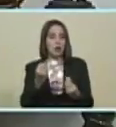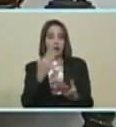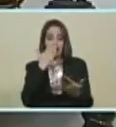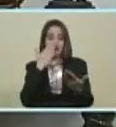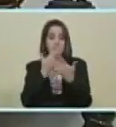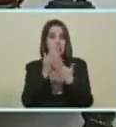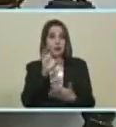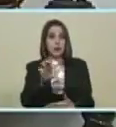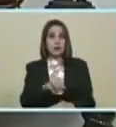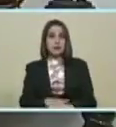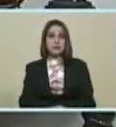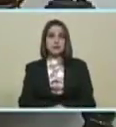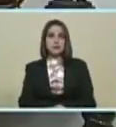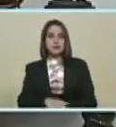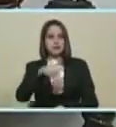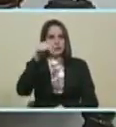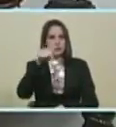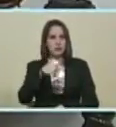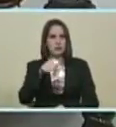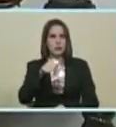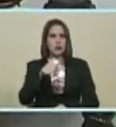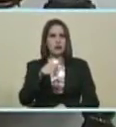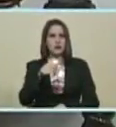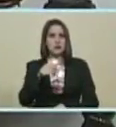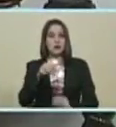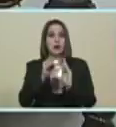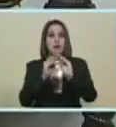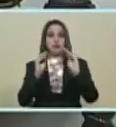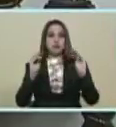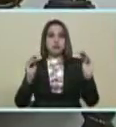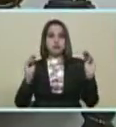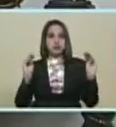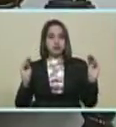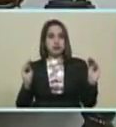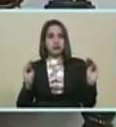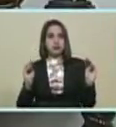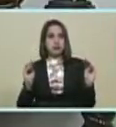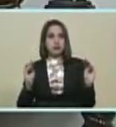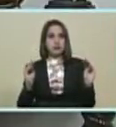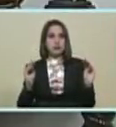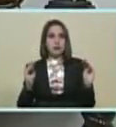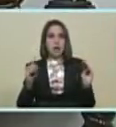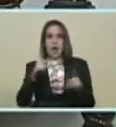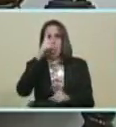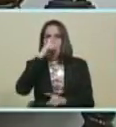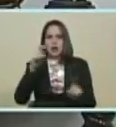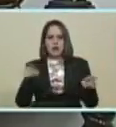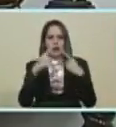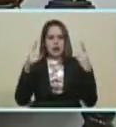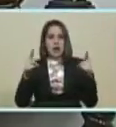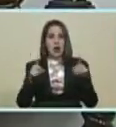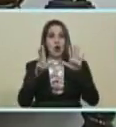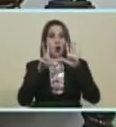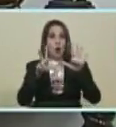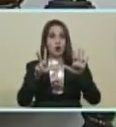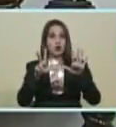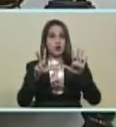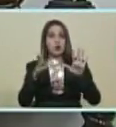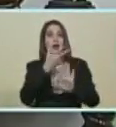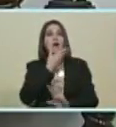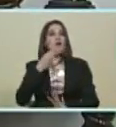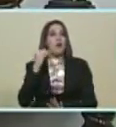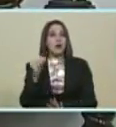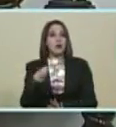país... ...hoy estamos... ...conmemorando... ...el aniversario número ocho... ...verdad... ...de la